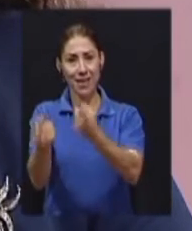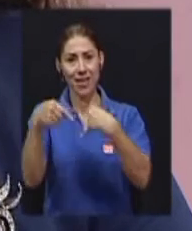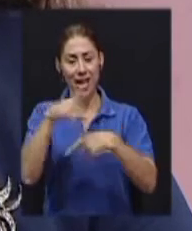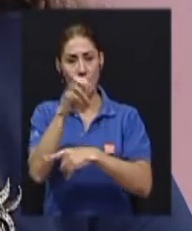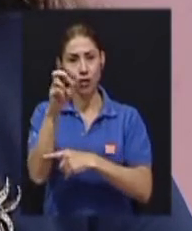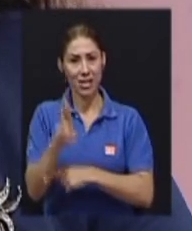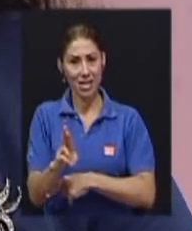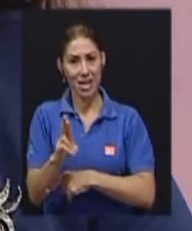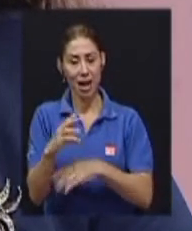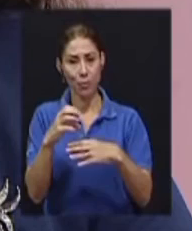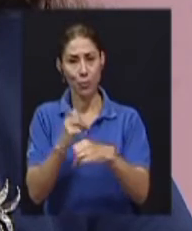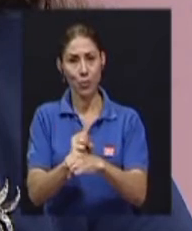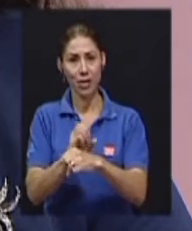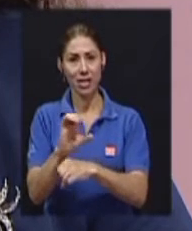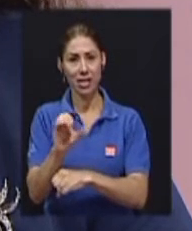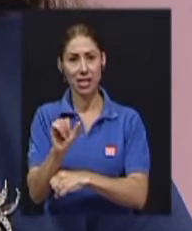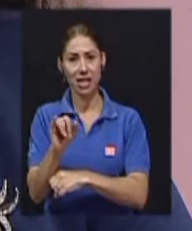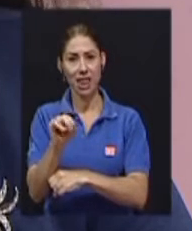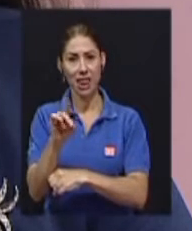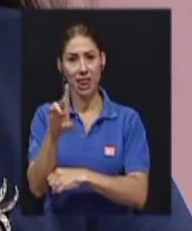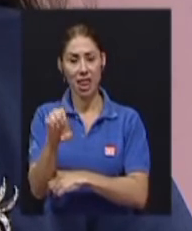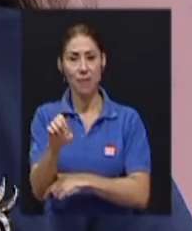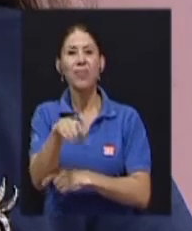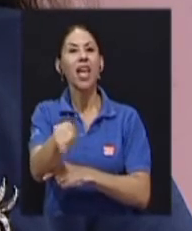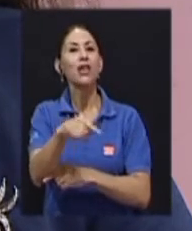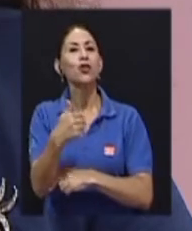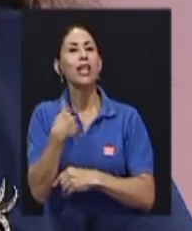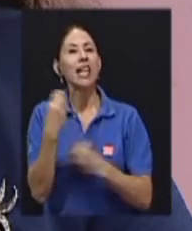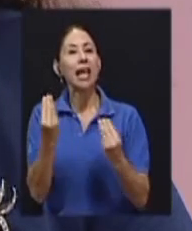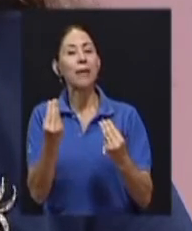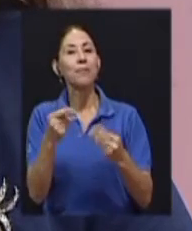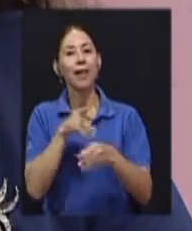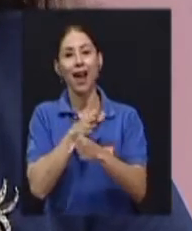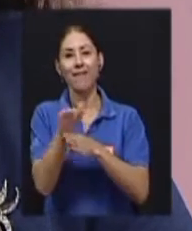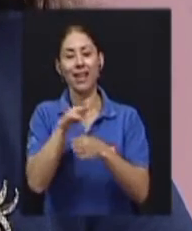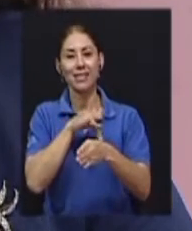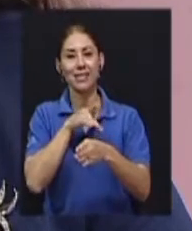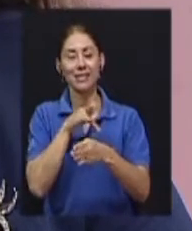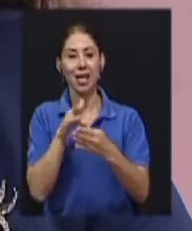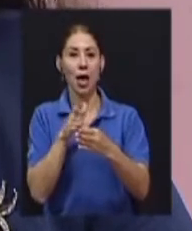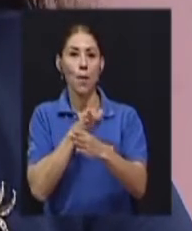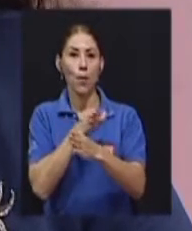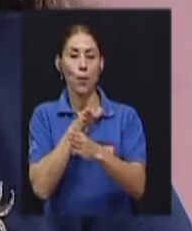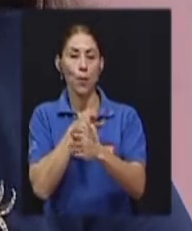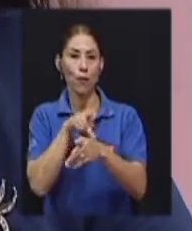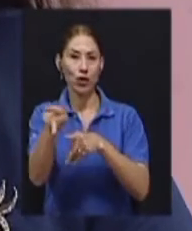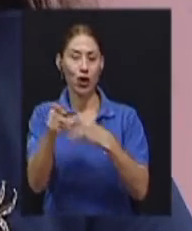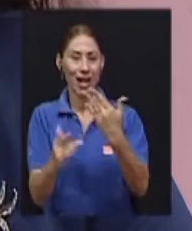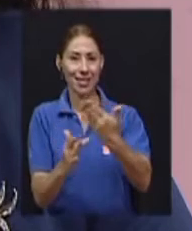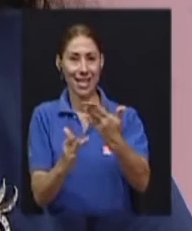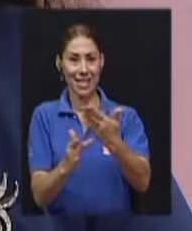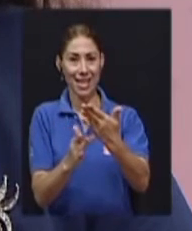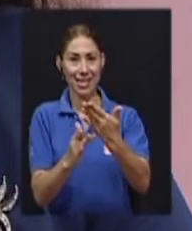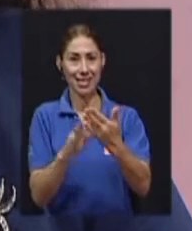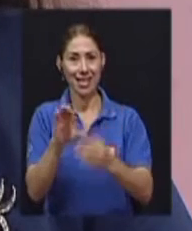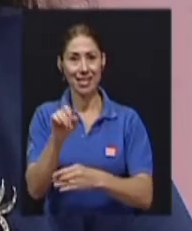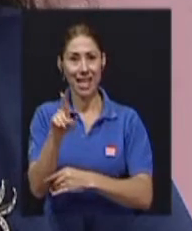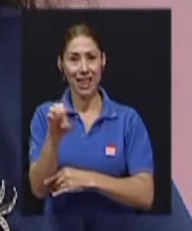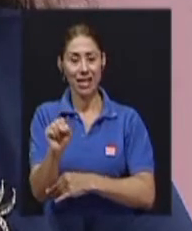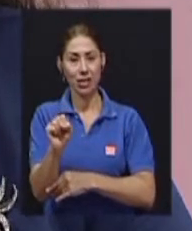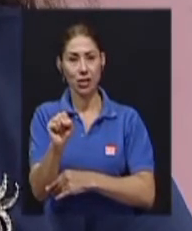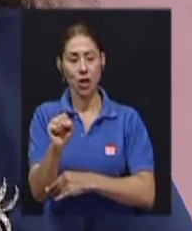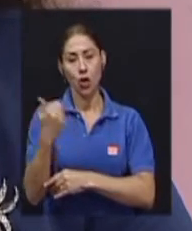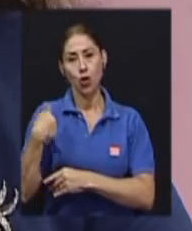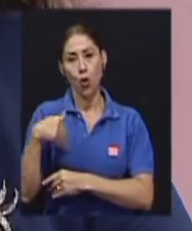Rica, tiene que las carreras técnicas profesionales de sede de Don Bosco son de las de mayor demanda a nivel nacional. Entonces para